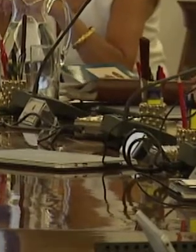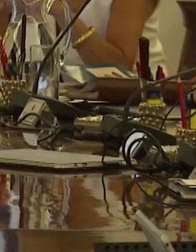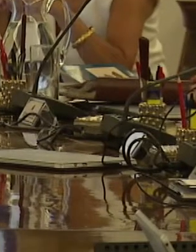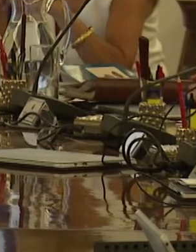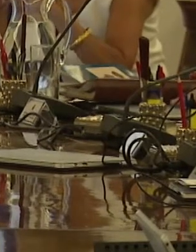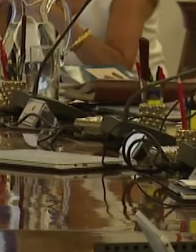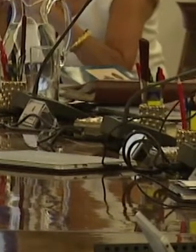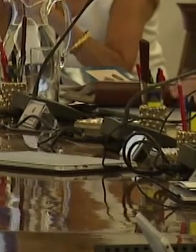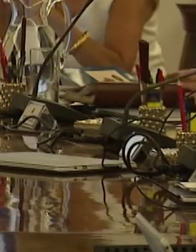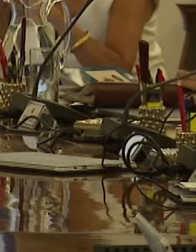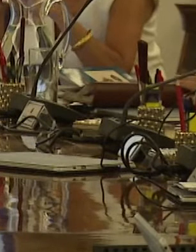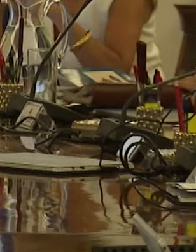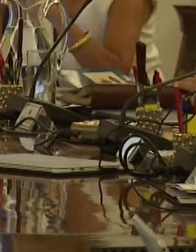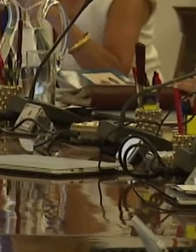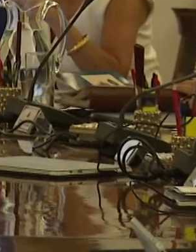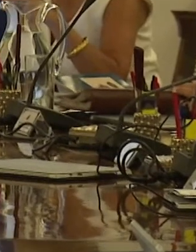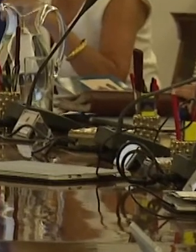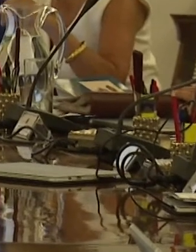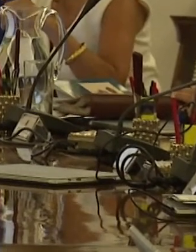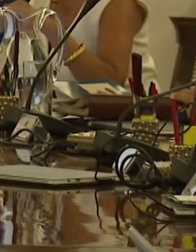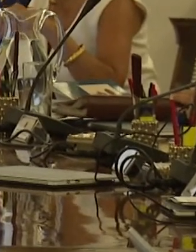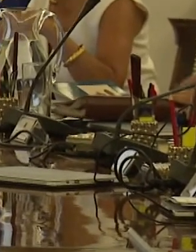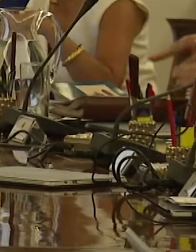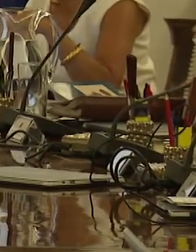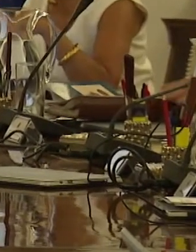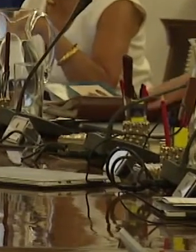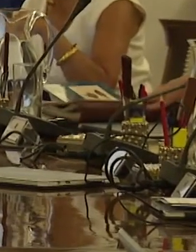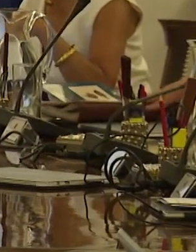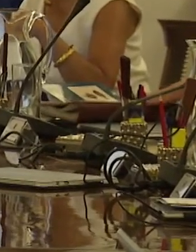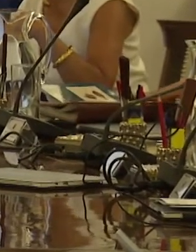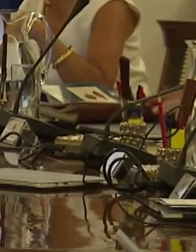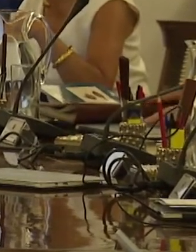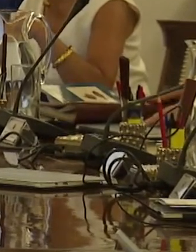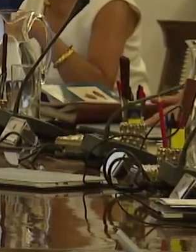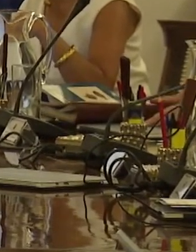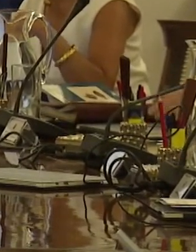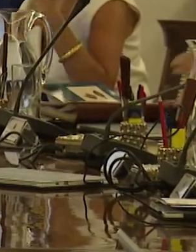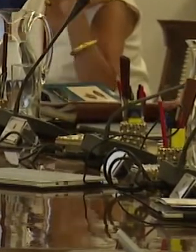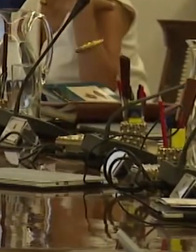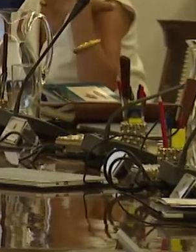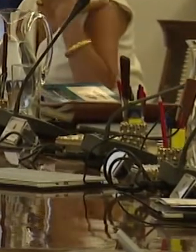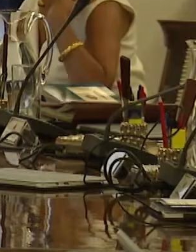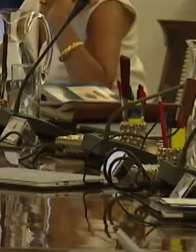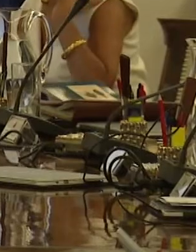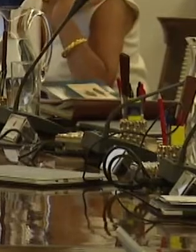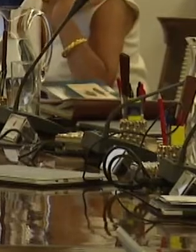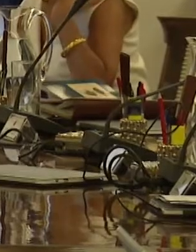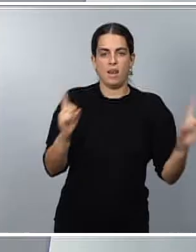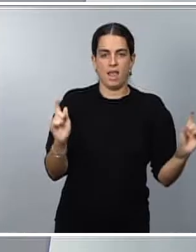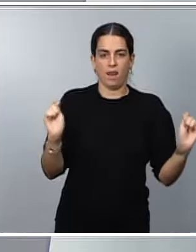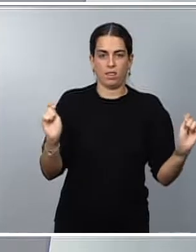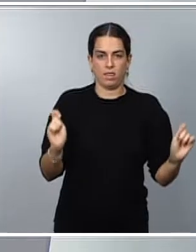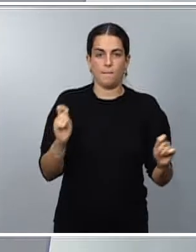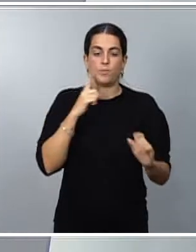la misma manera que nos lo pide la Unión Europea con una fase de prealerta en la que todos activamos las medidas con